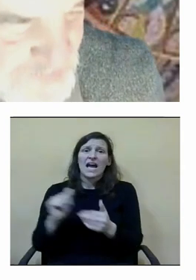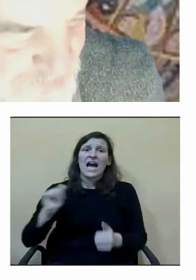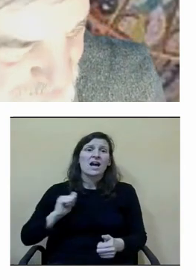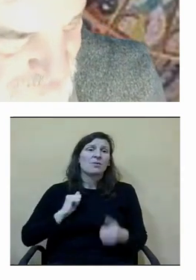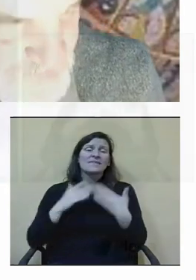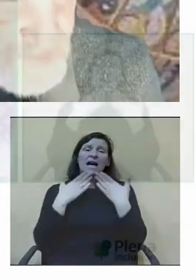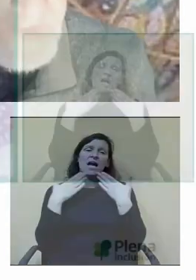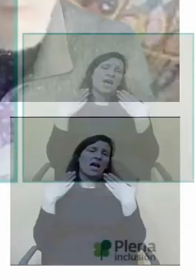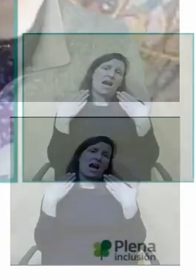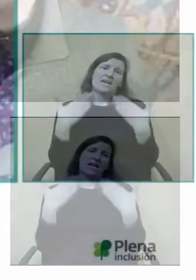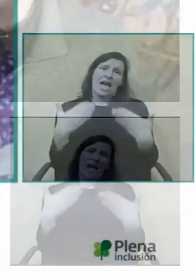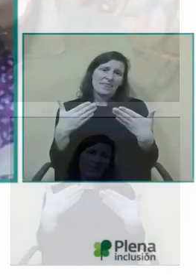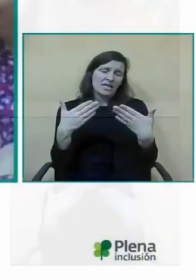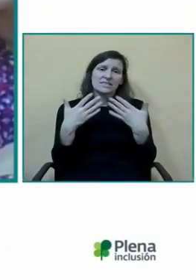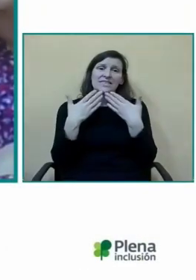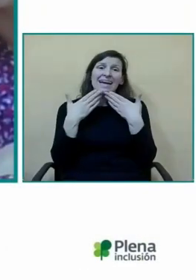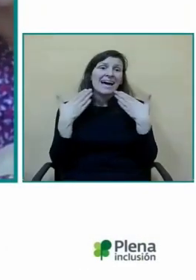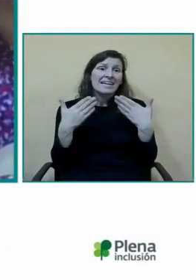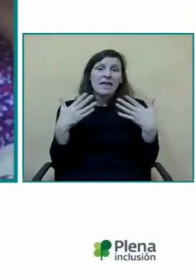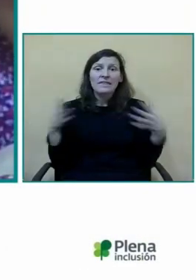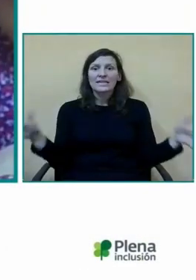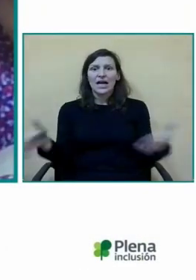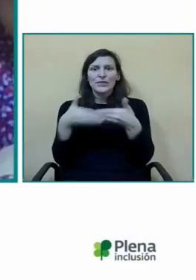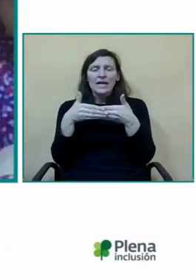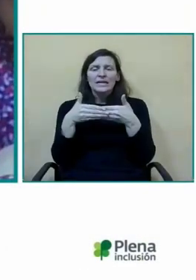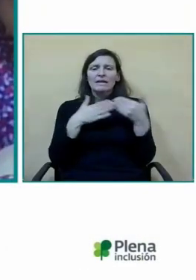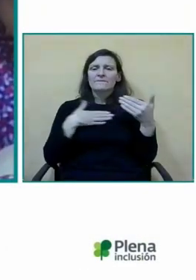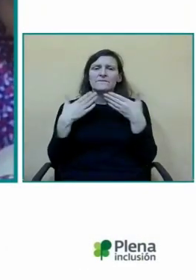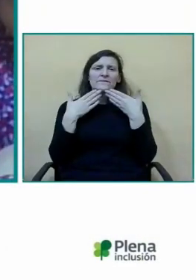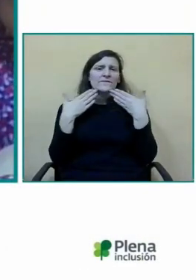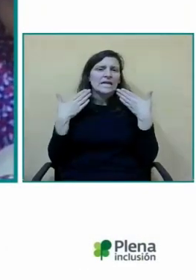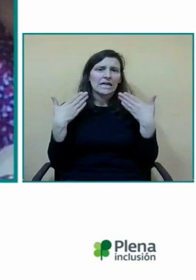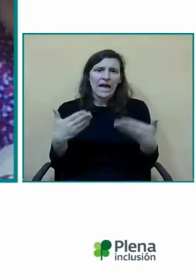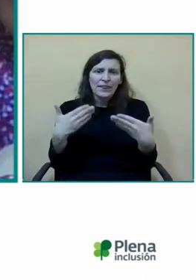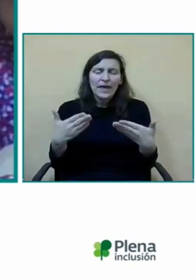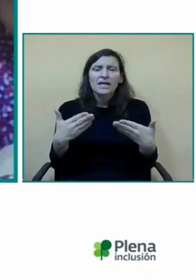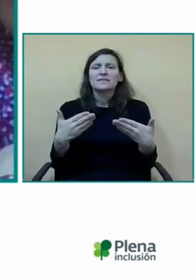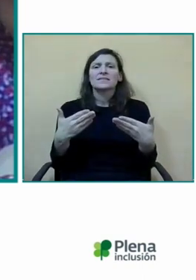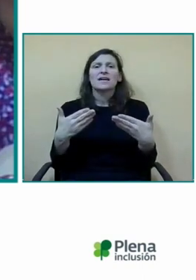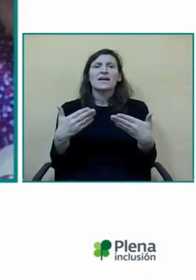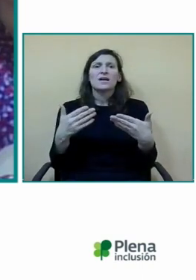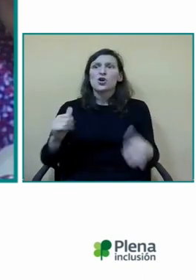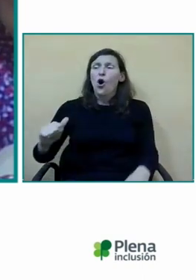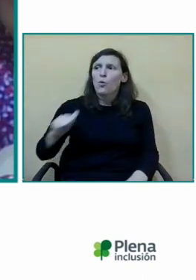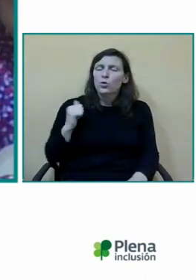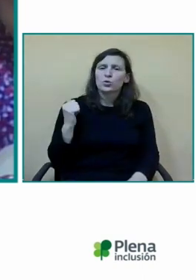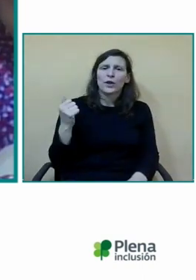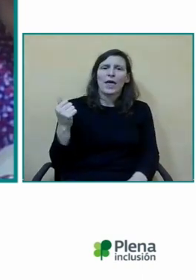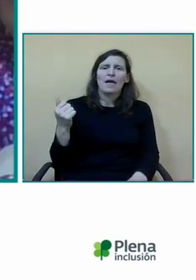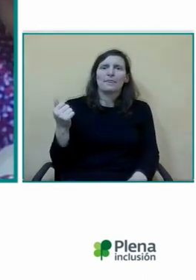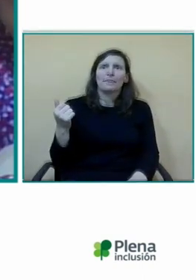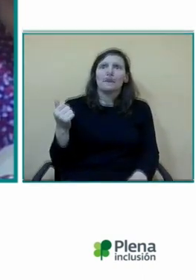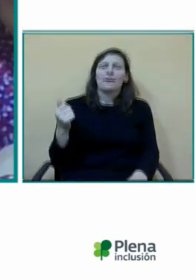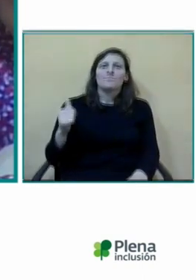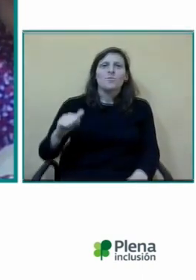y sobre todo dar la visibilidad y la oportunidad de reconocer el